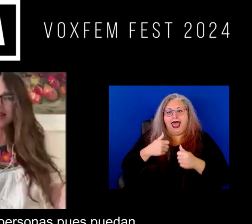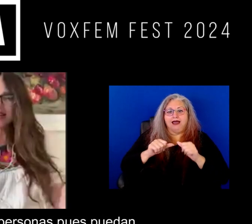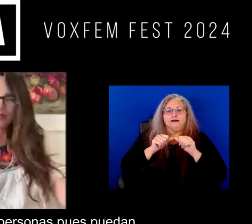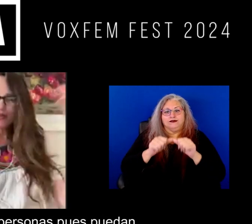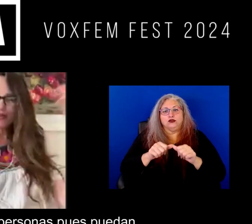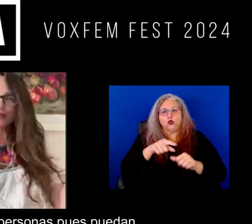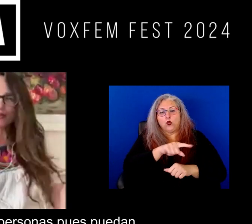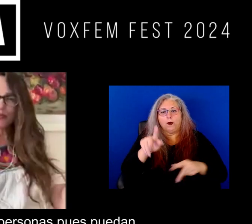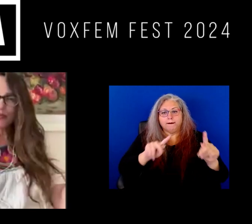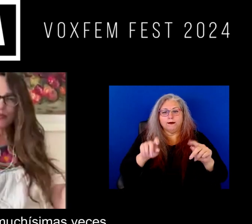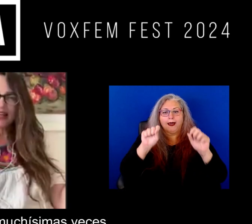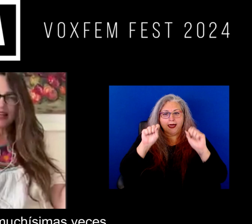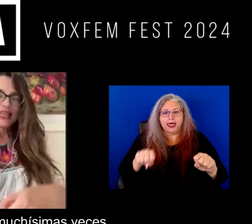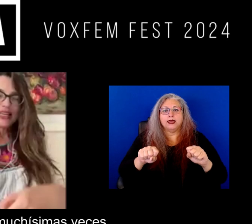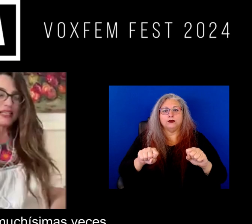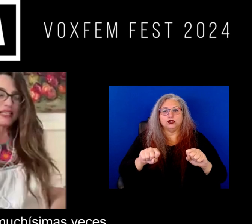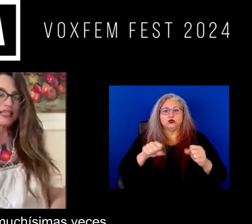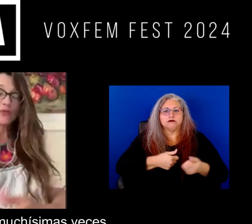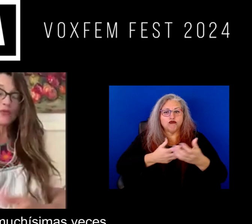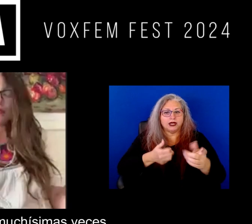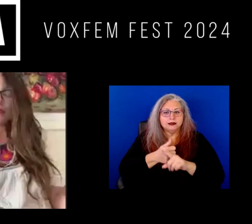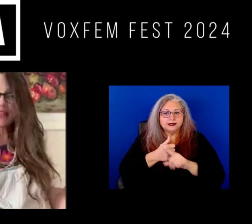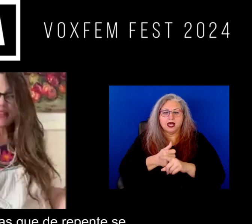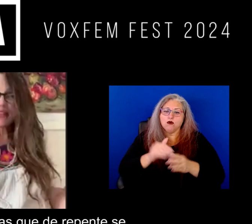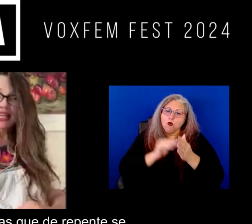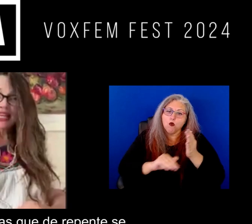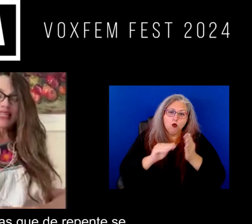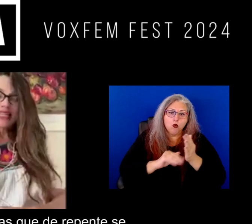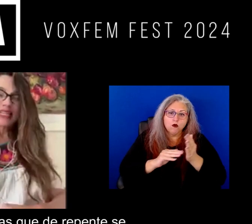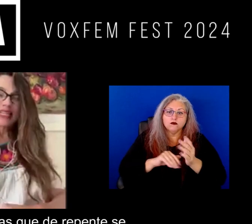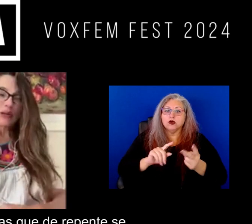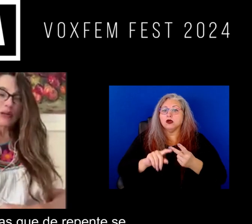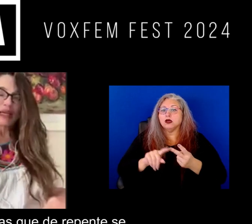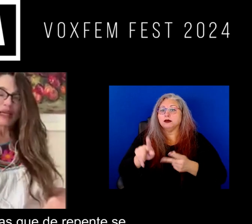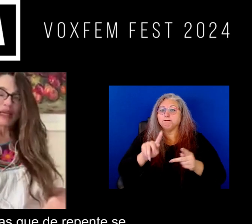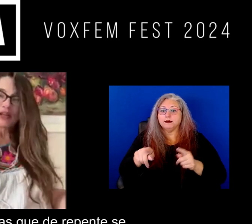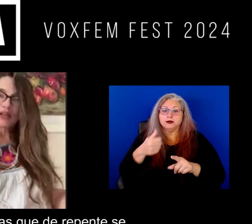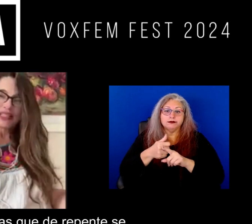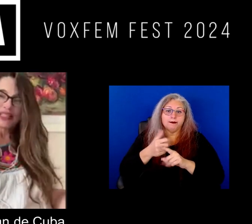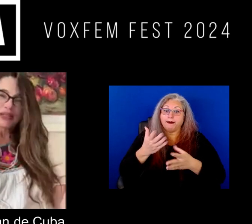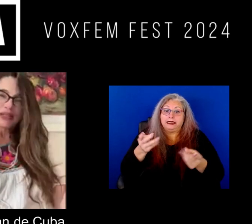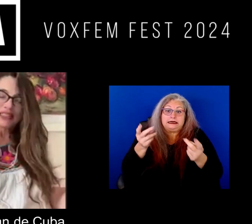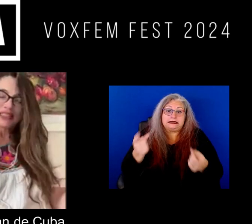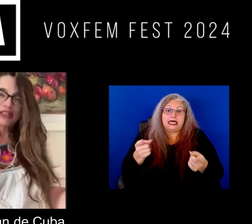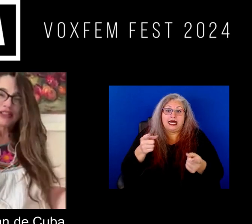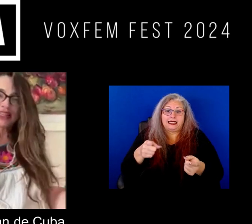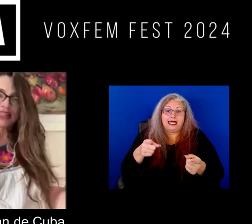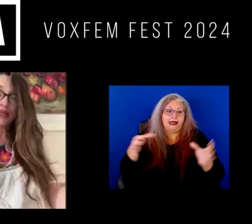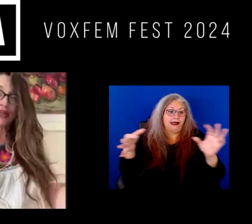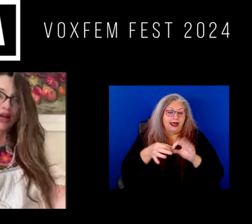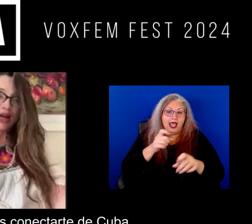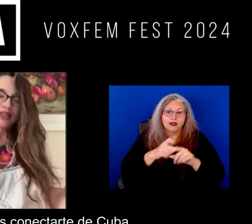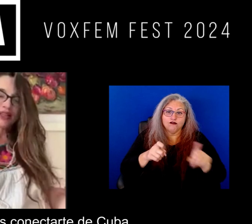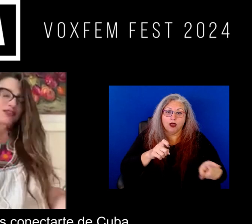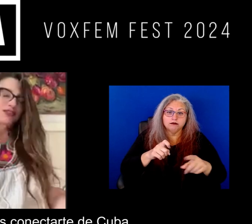para que las personas pues puedan expresarse y muchísimas veces pues hay personas que de repente se conectan de